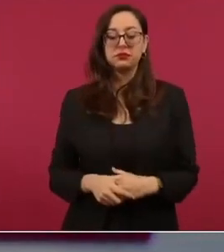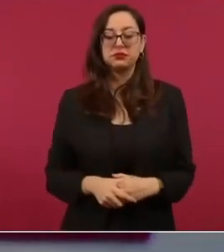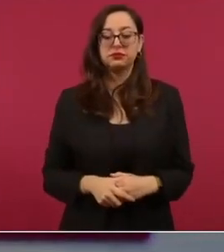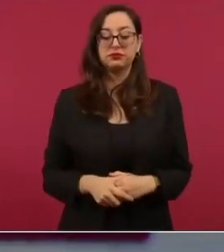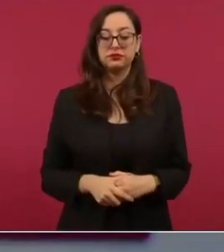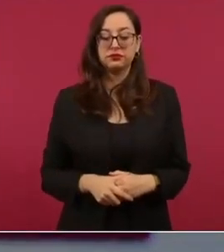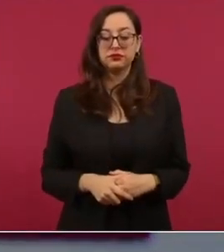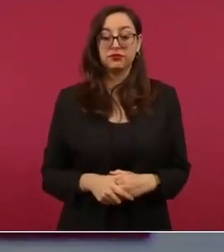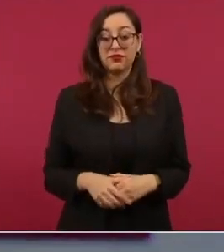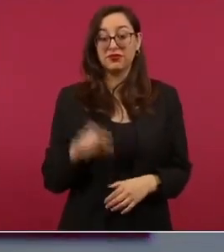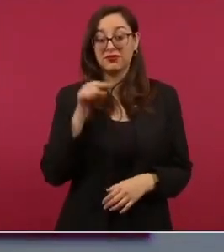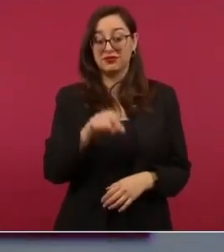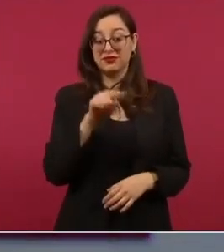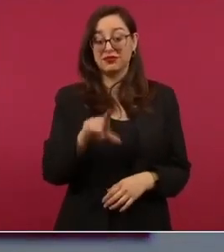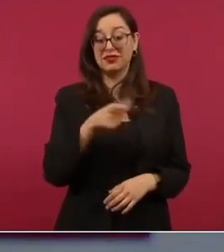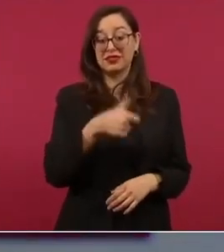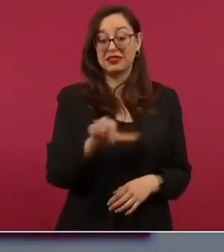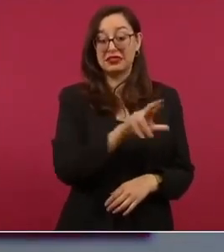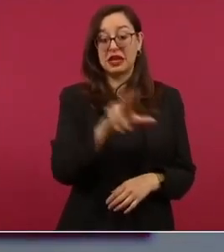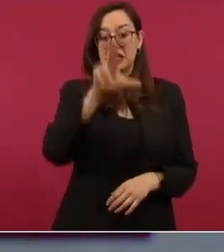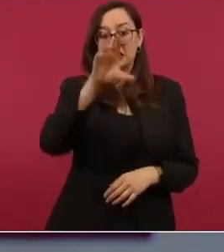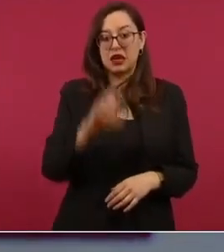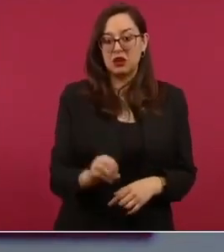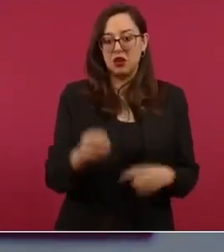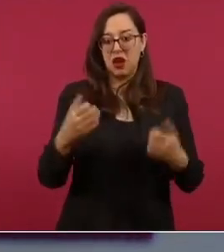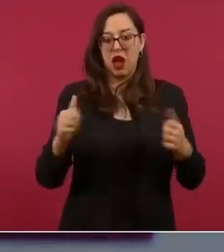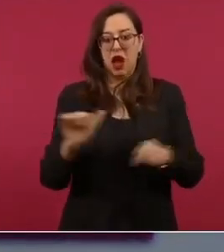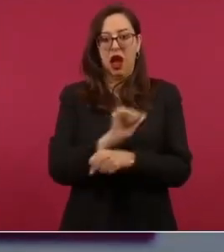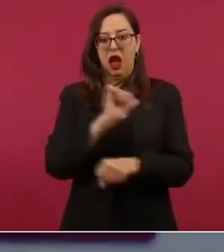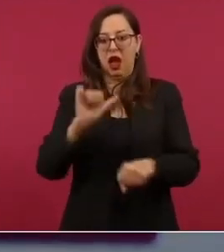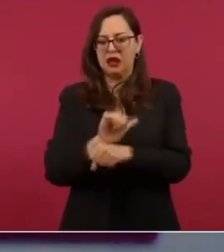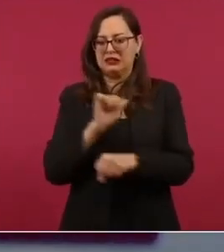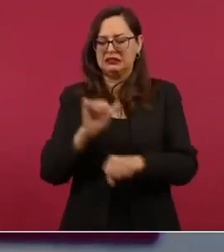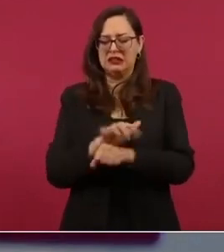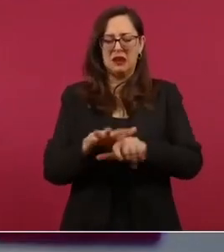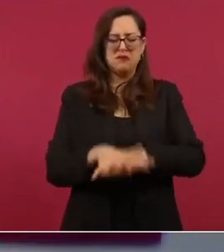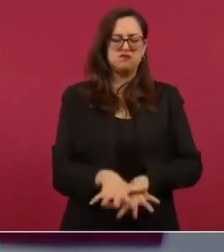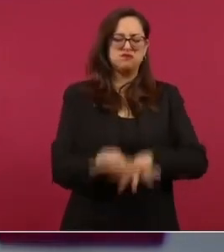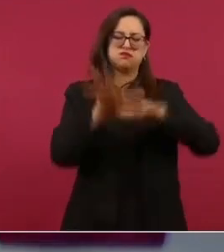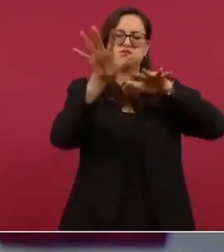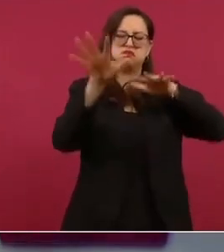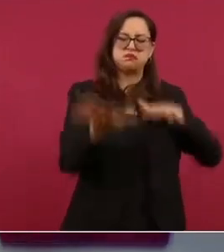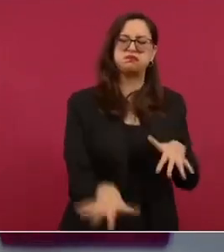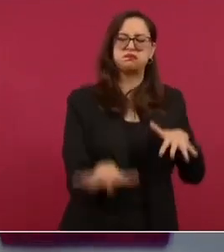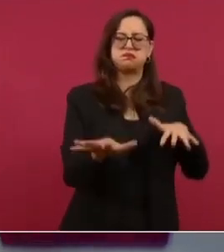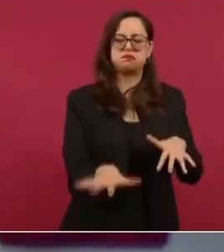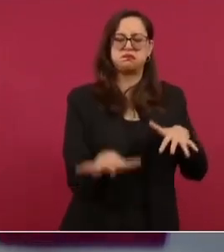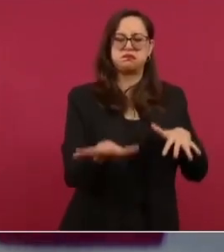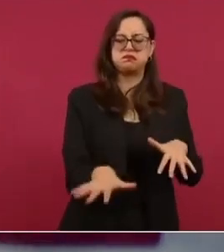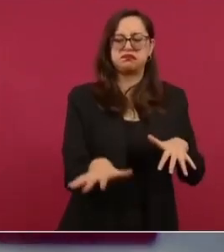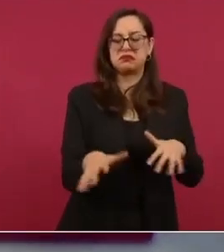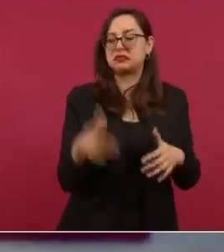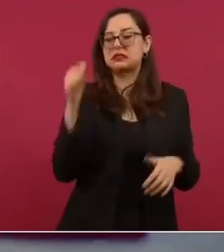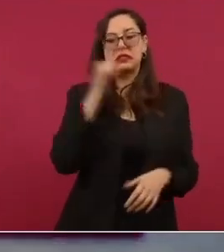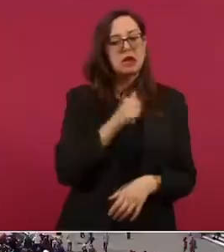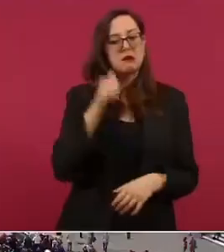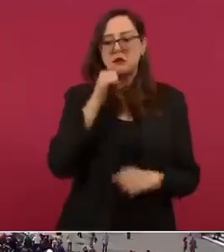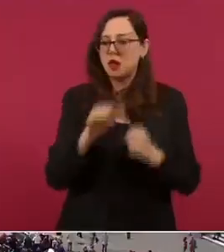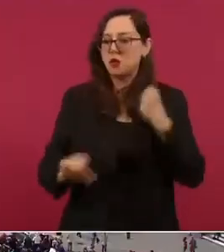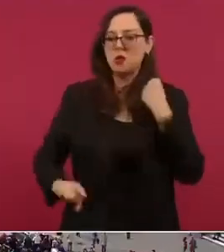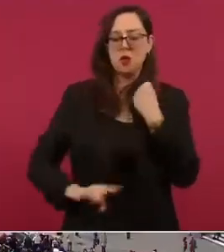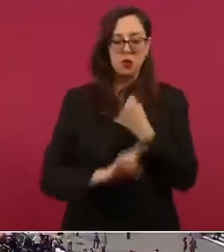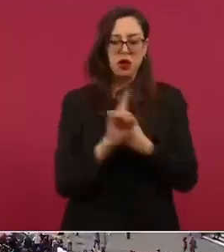de circulación de congestionamiento en la punta donde está